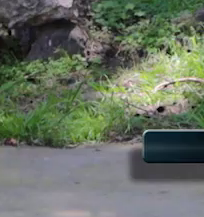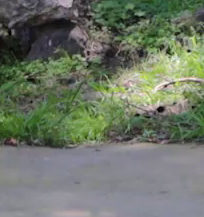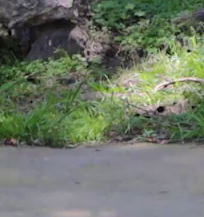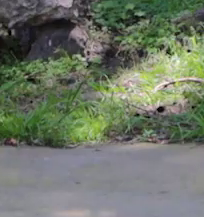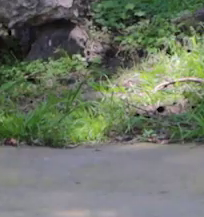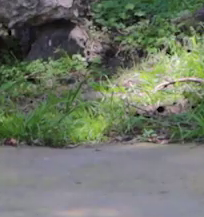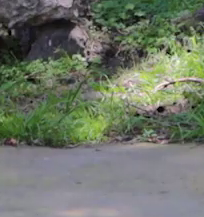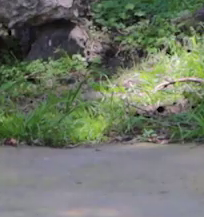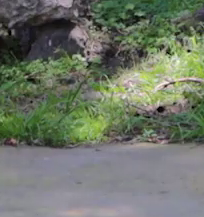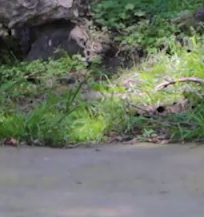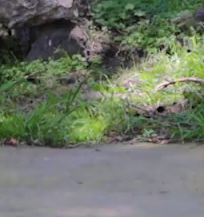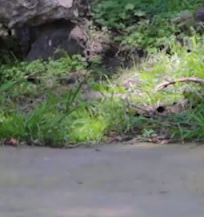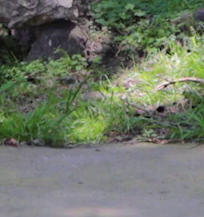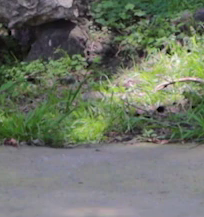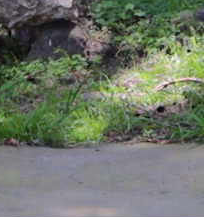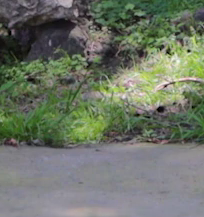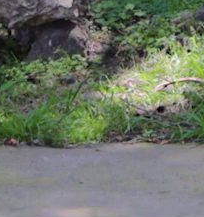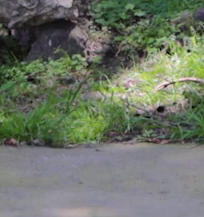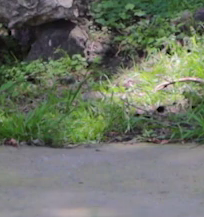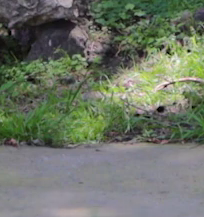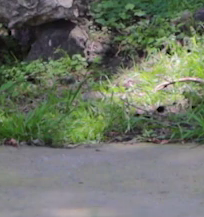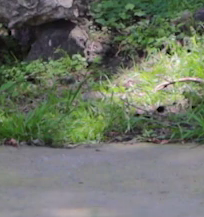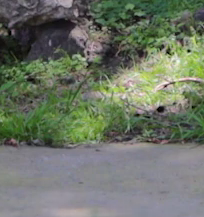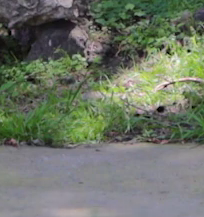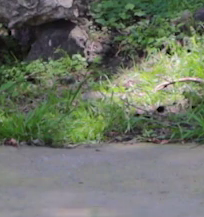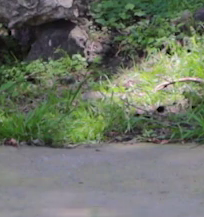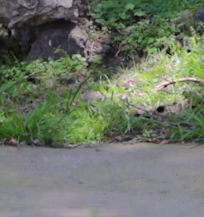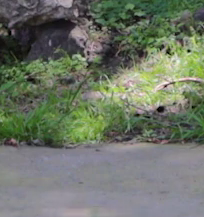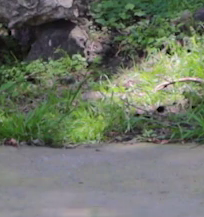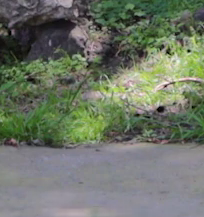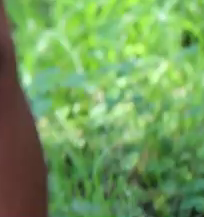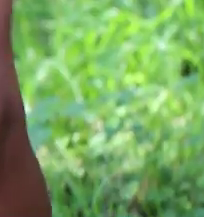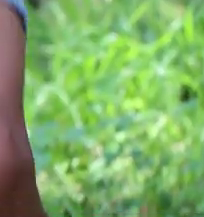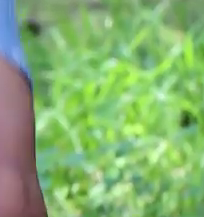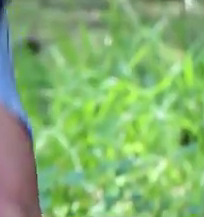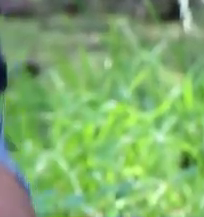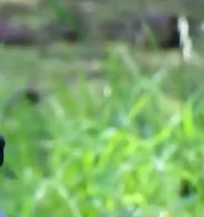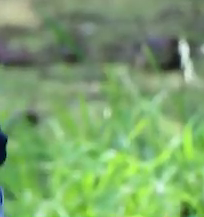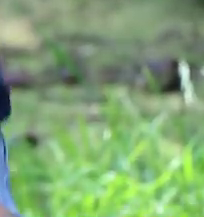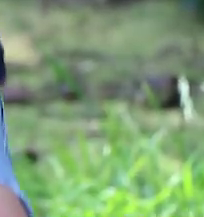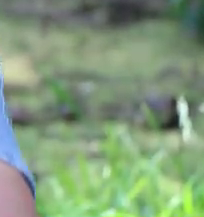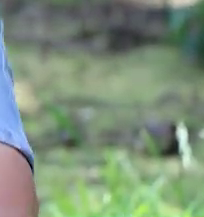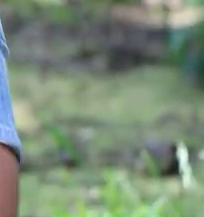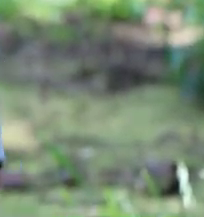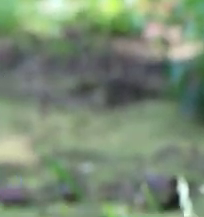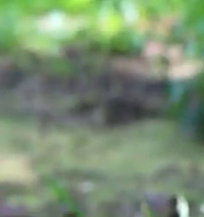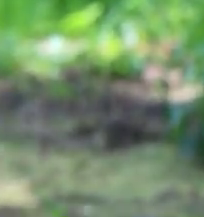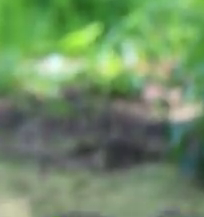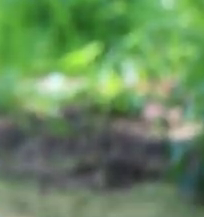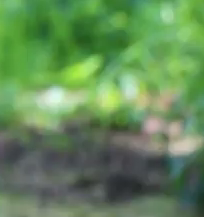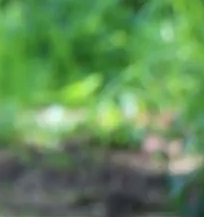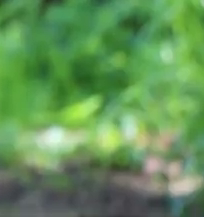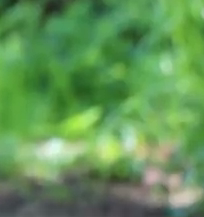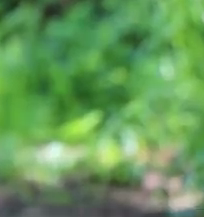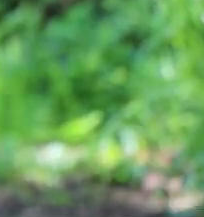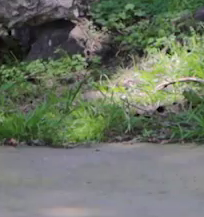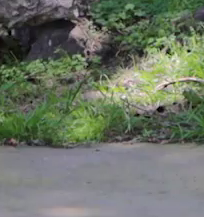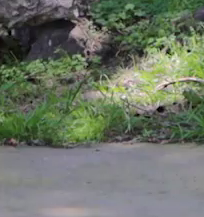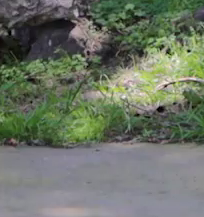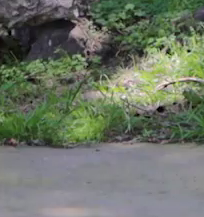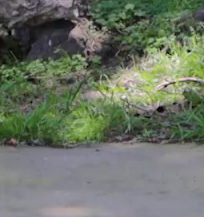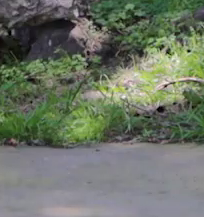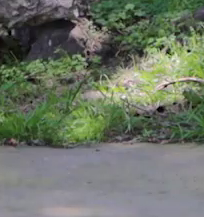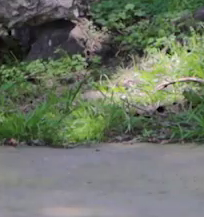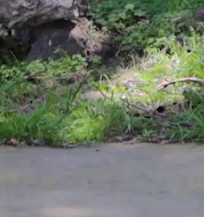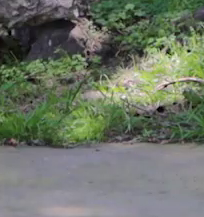otra más bien trabajado respira bien una más bien